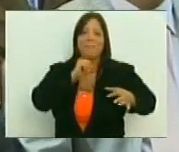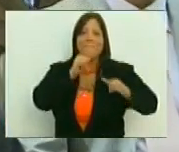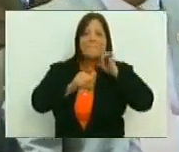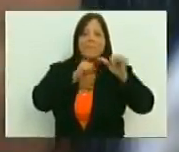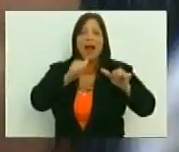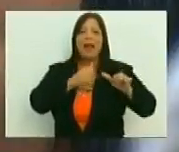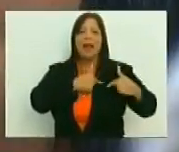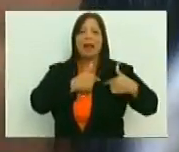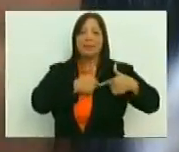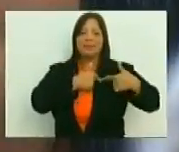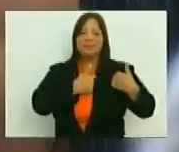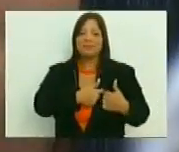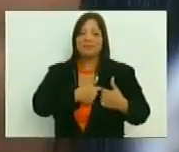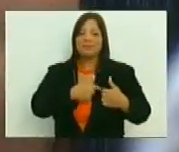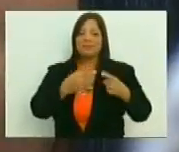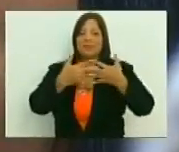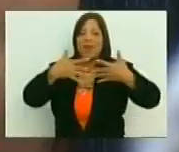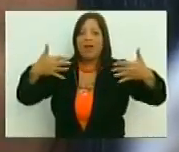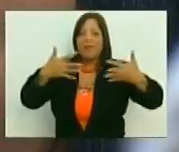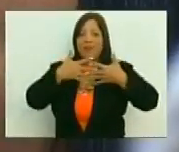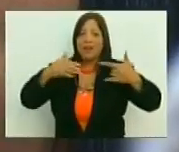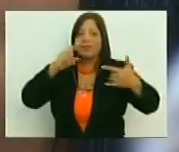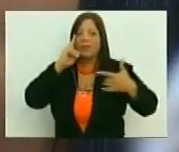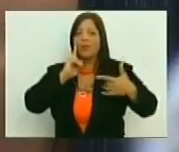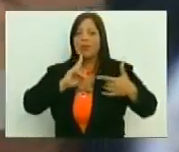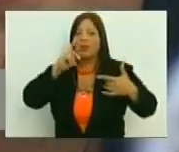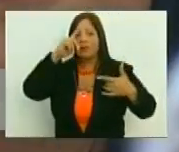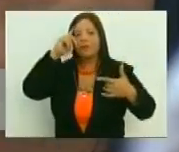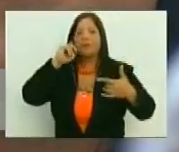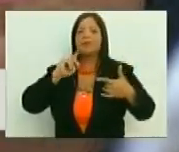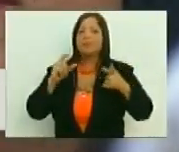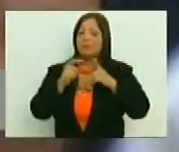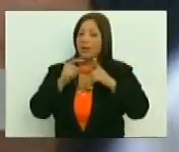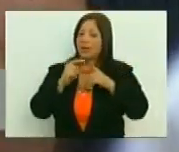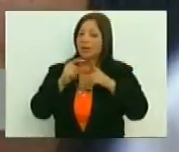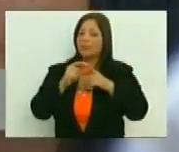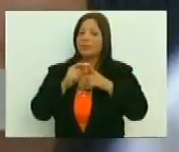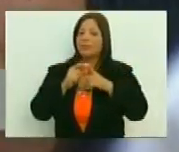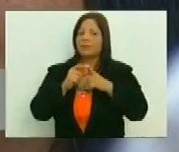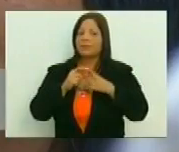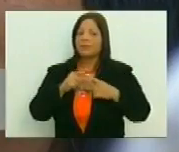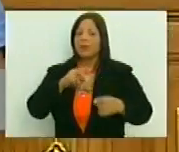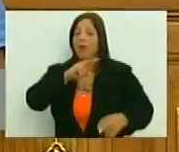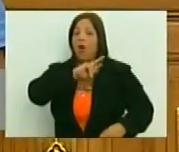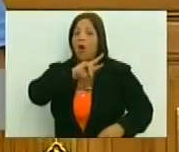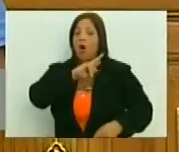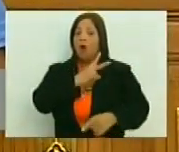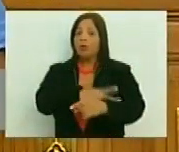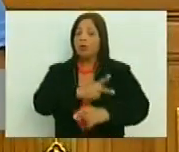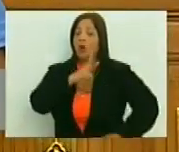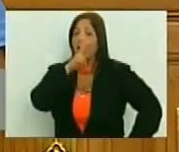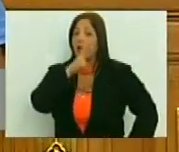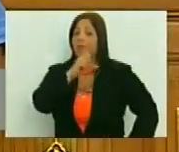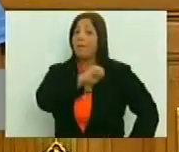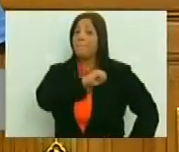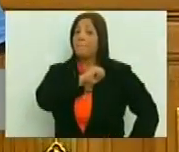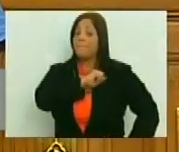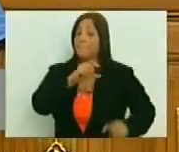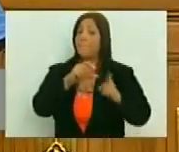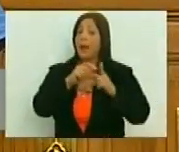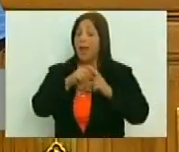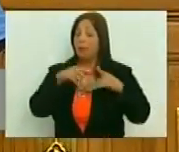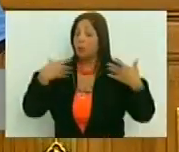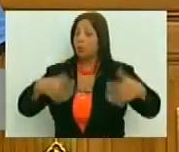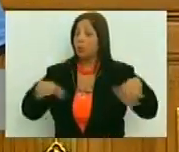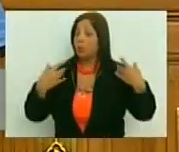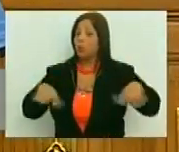Y tiene también una frase, una frase bien terrible que a veces da miedo, da miedo